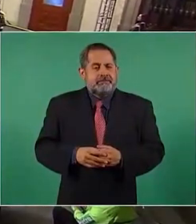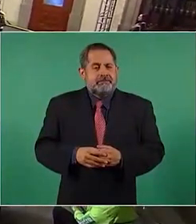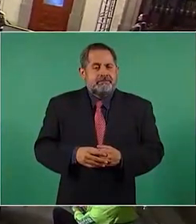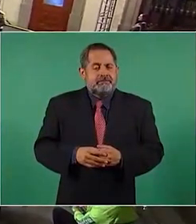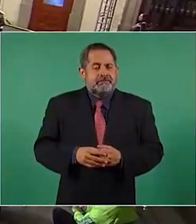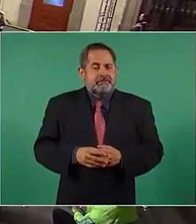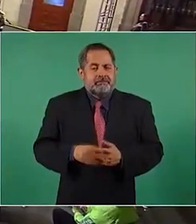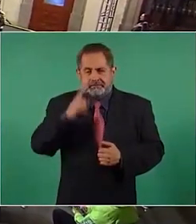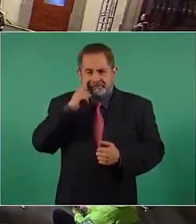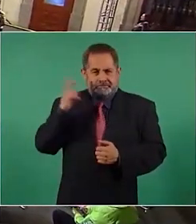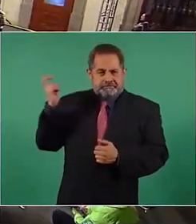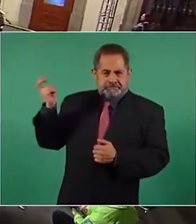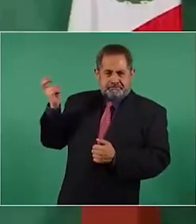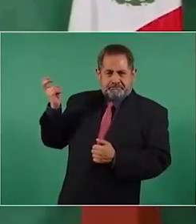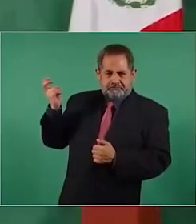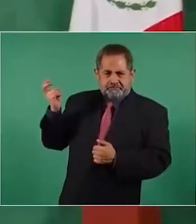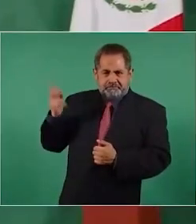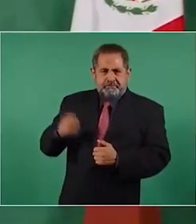Miren esa foto.